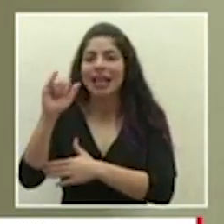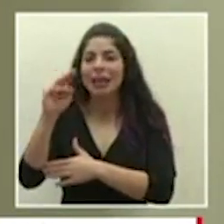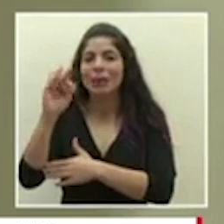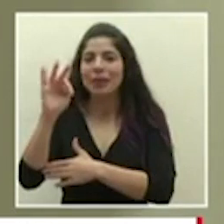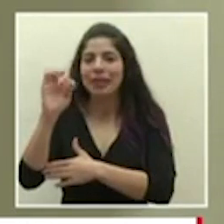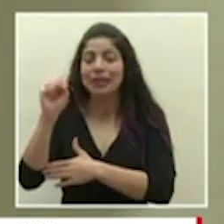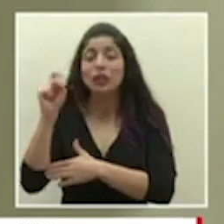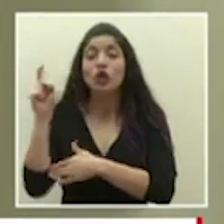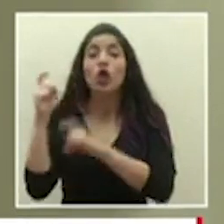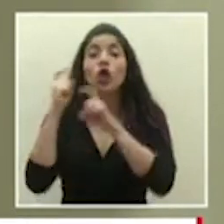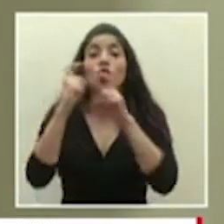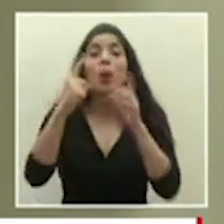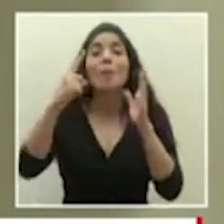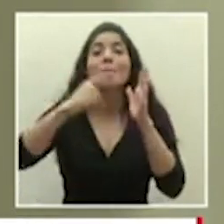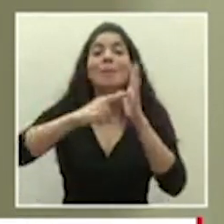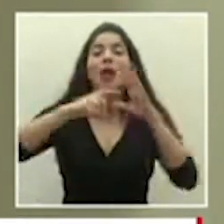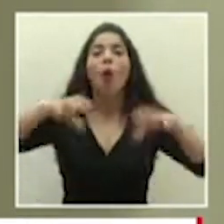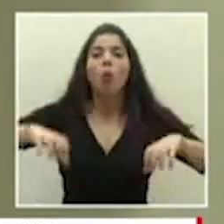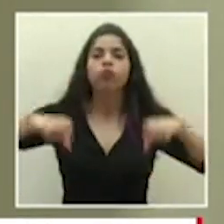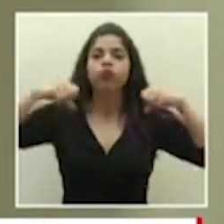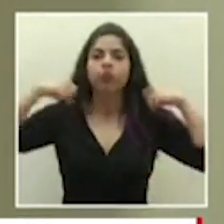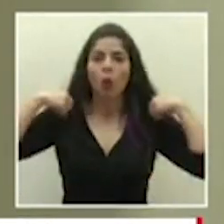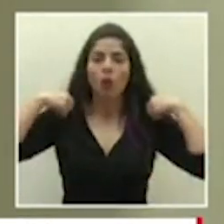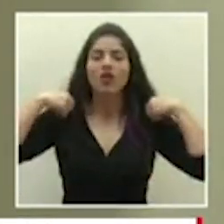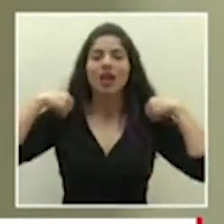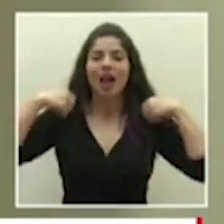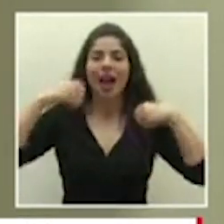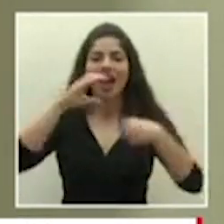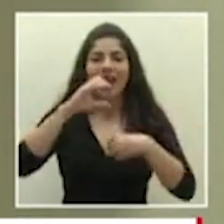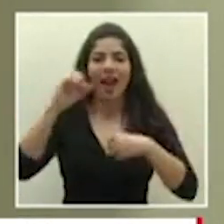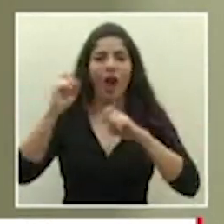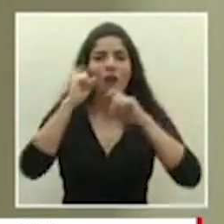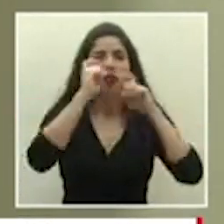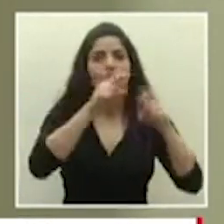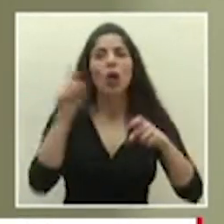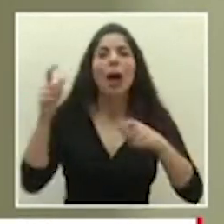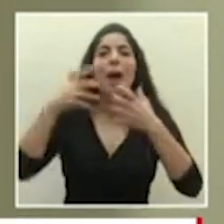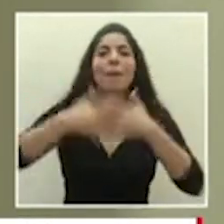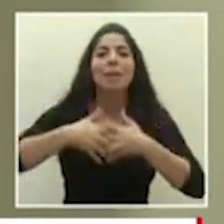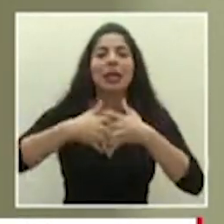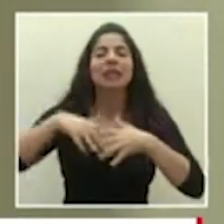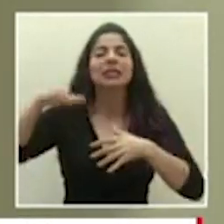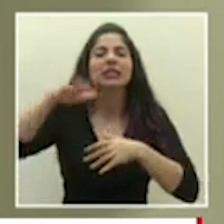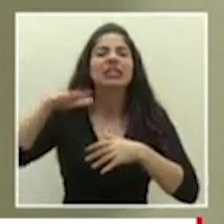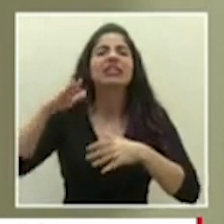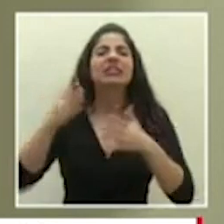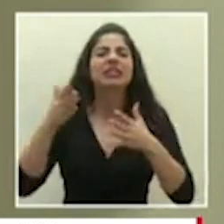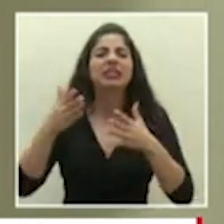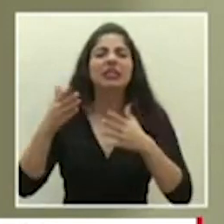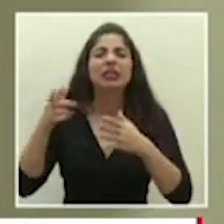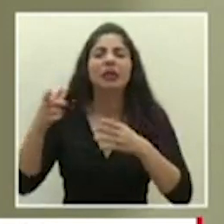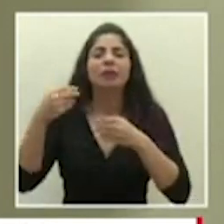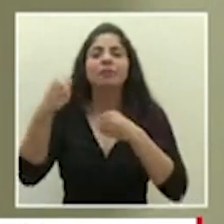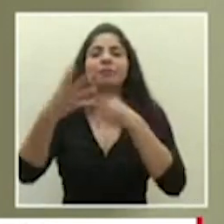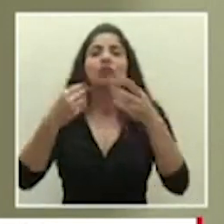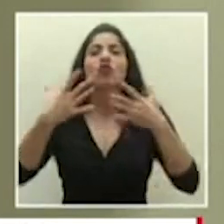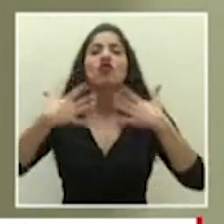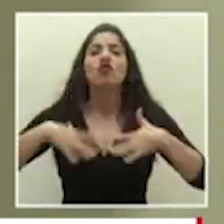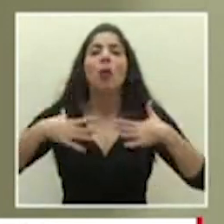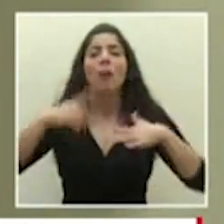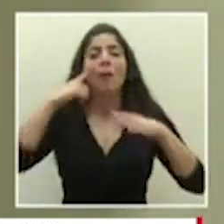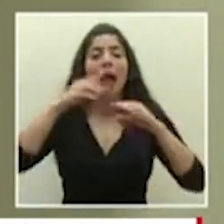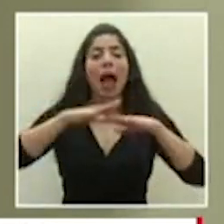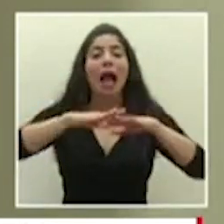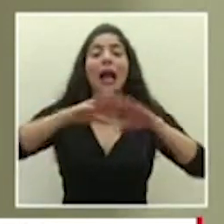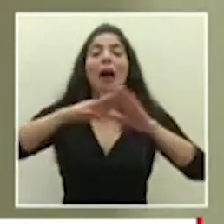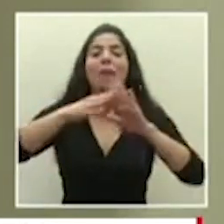donó mil cobijas a la caja ellos son una empresa del sector proveedora de ropa de cama para